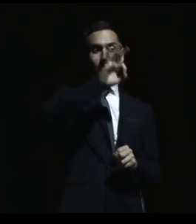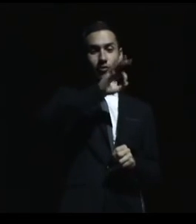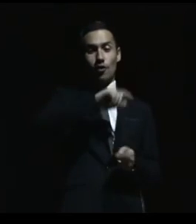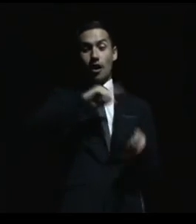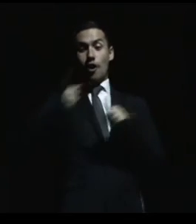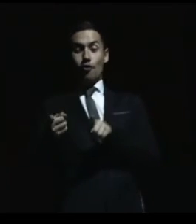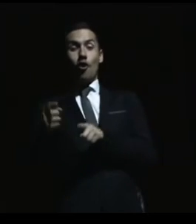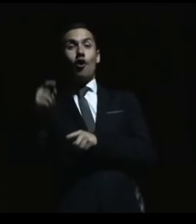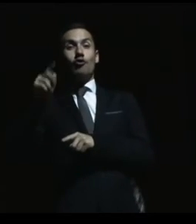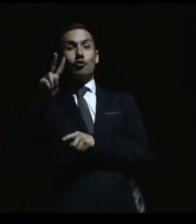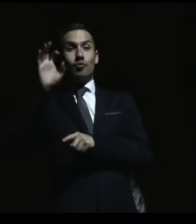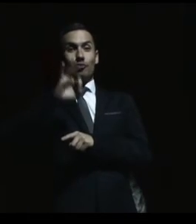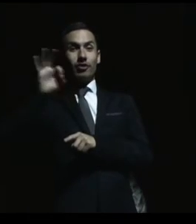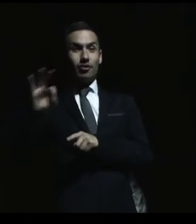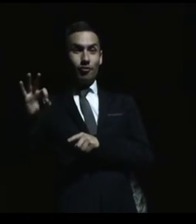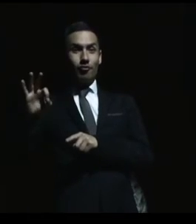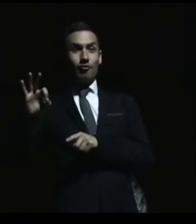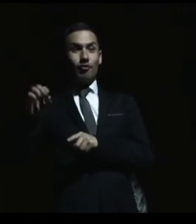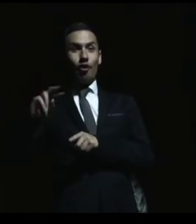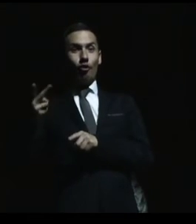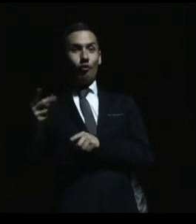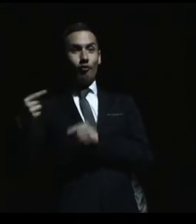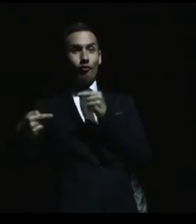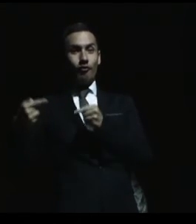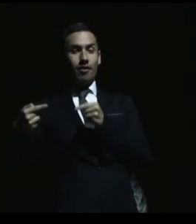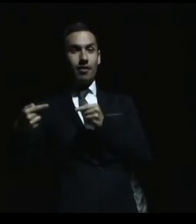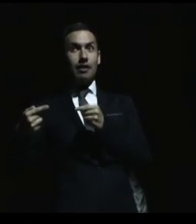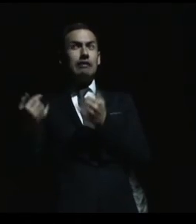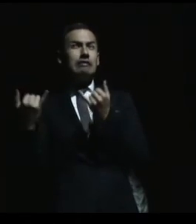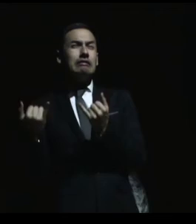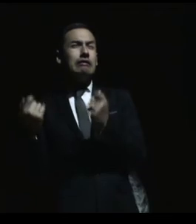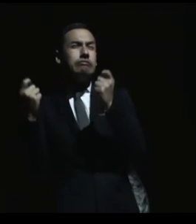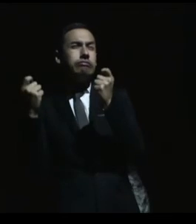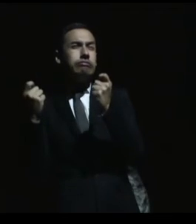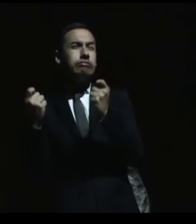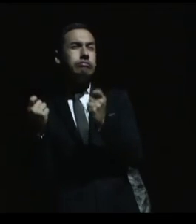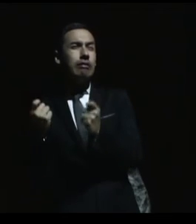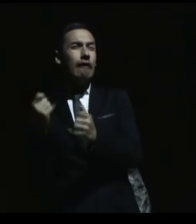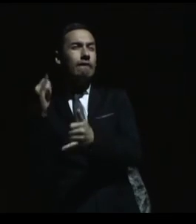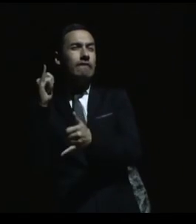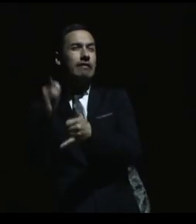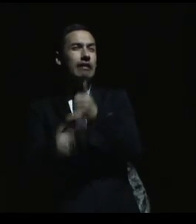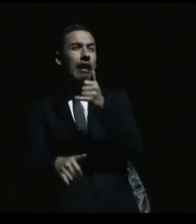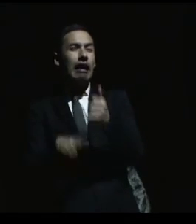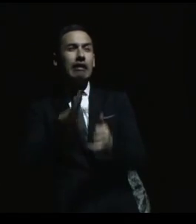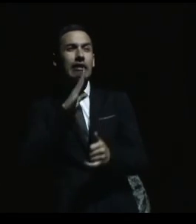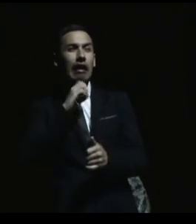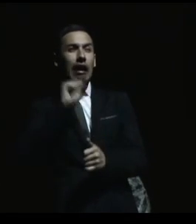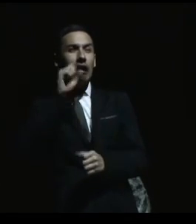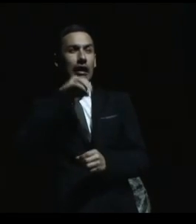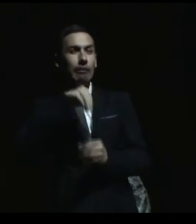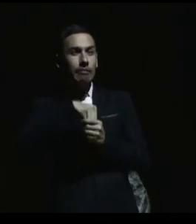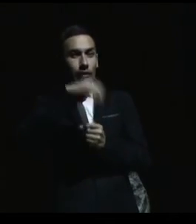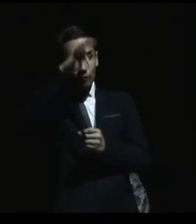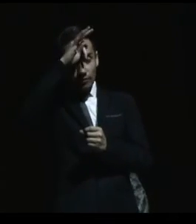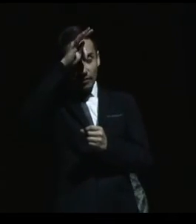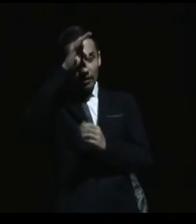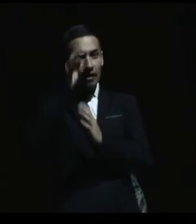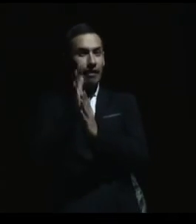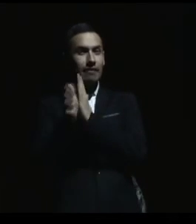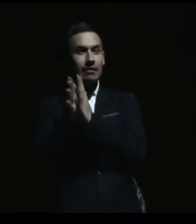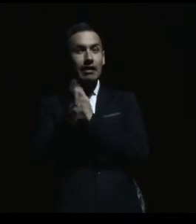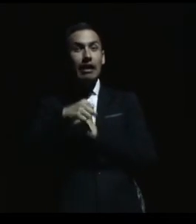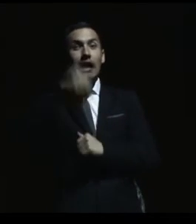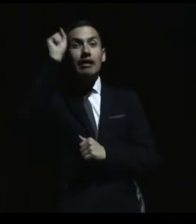22%. Estamos acá recibiendo el escrutinio final de las elecciones aquí en el Borda City y ha dado por